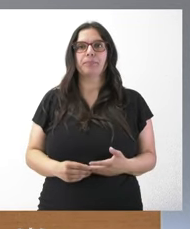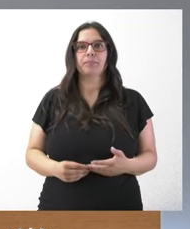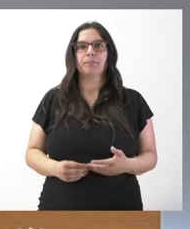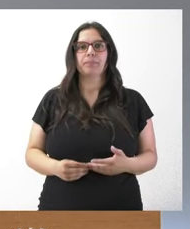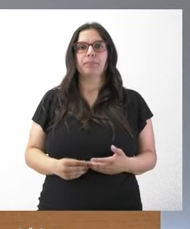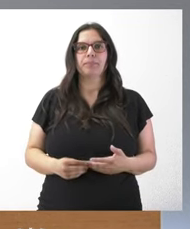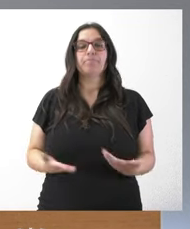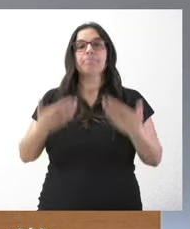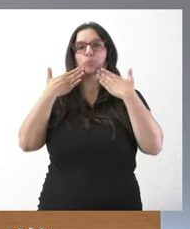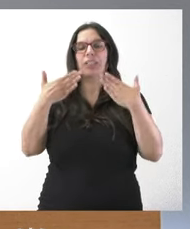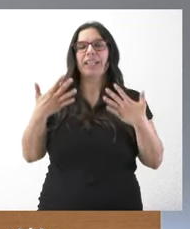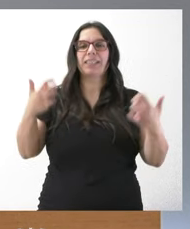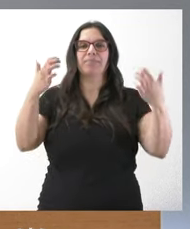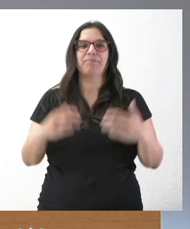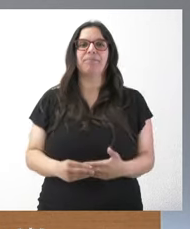Muchas gracias